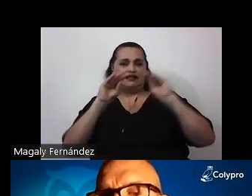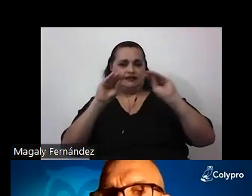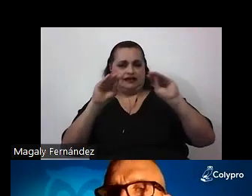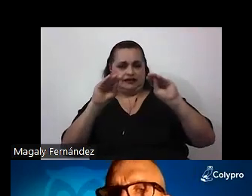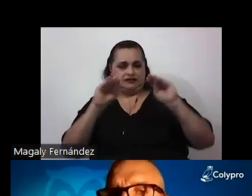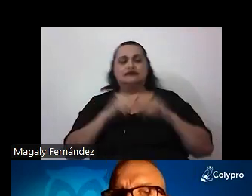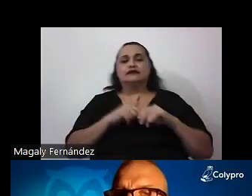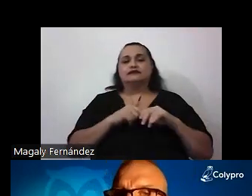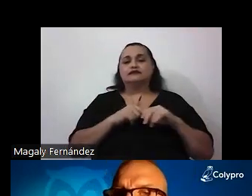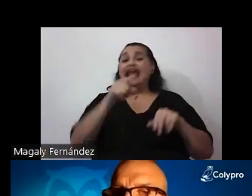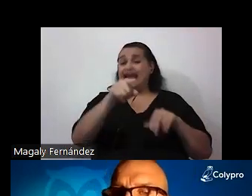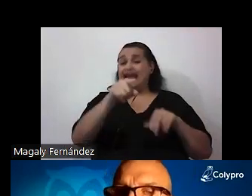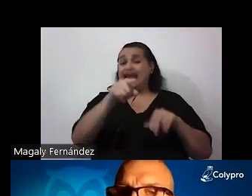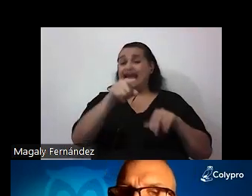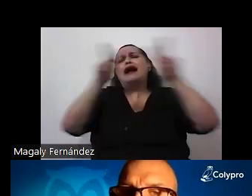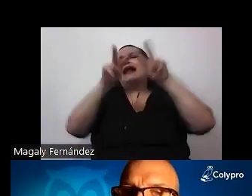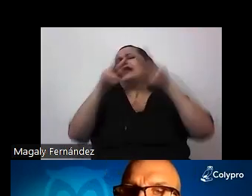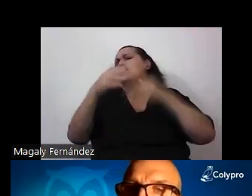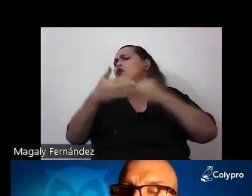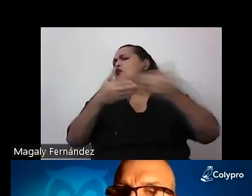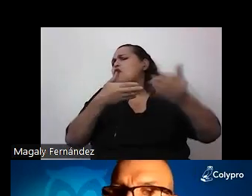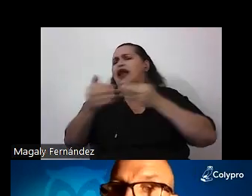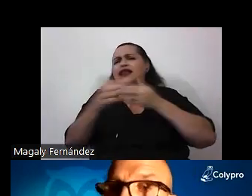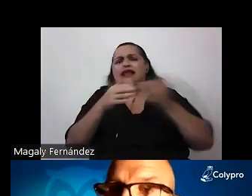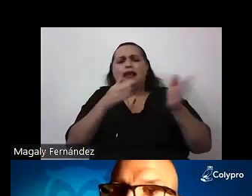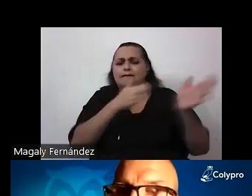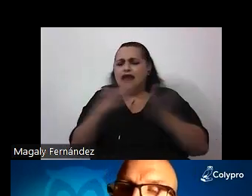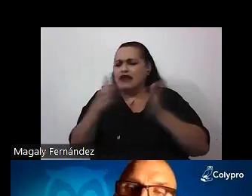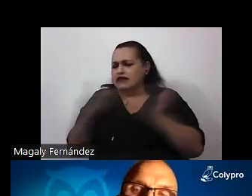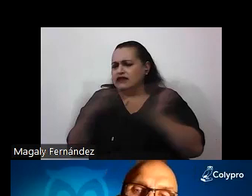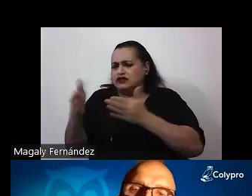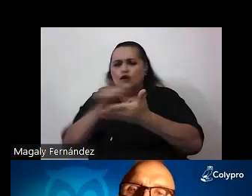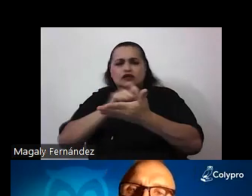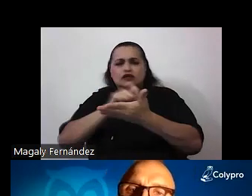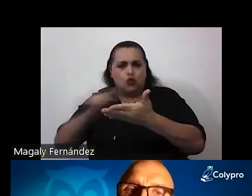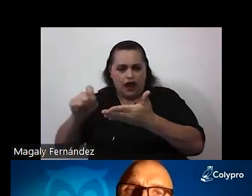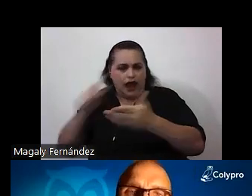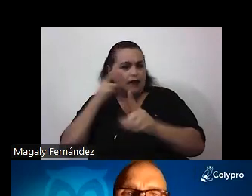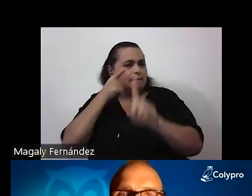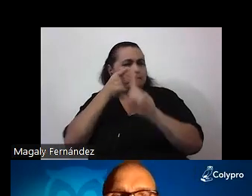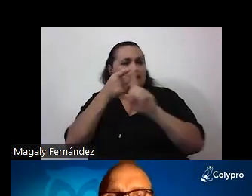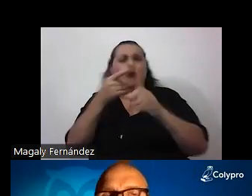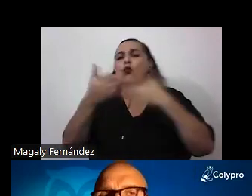esto vale para cualquier planificación escolar que busque abordar cualquier tema